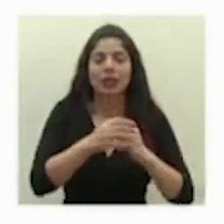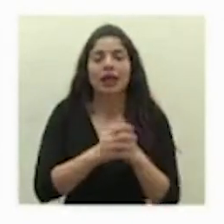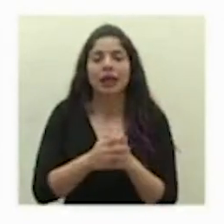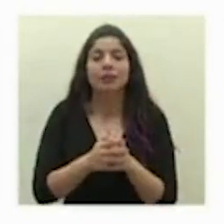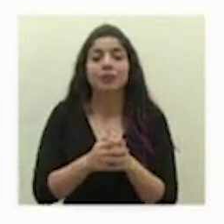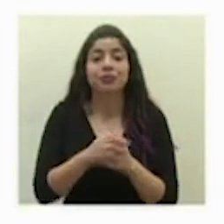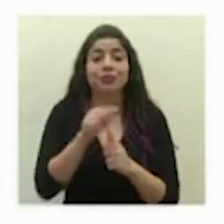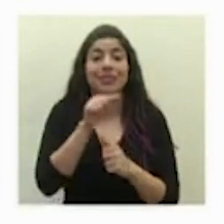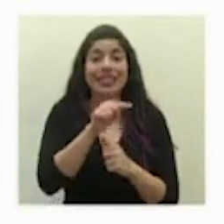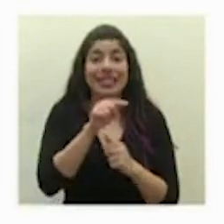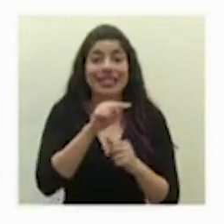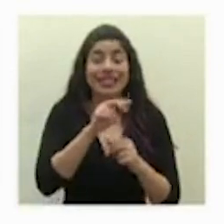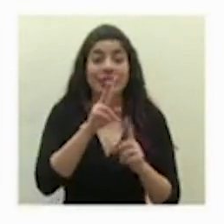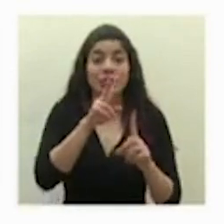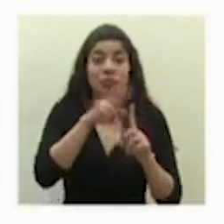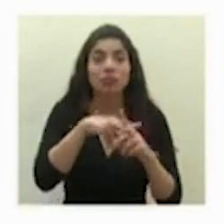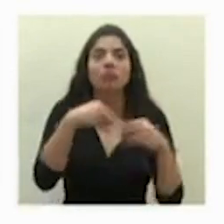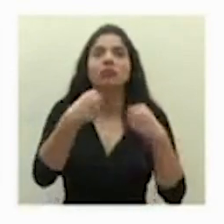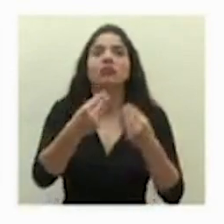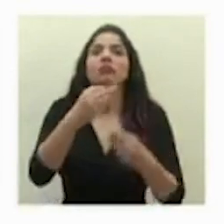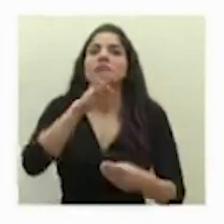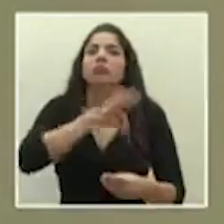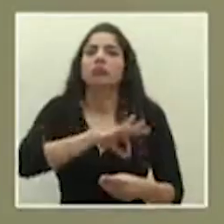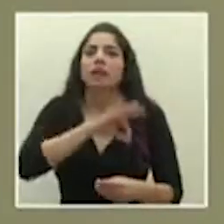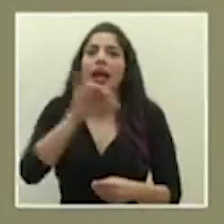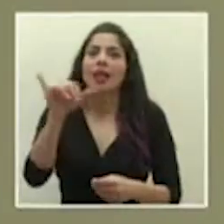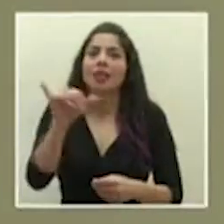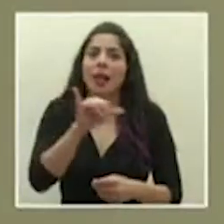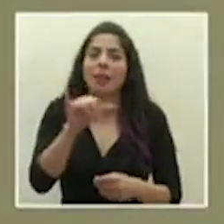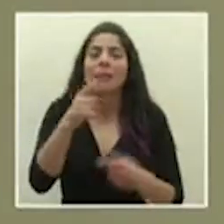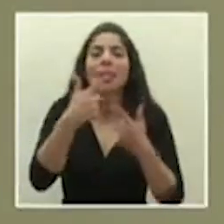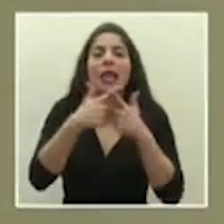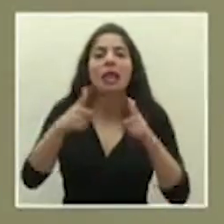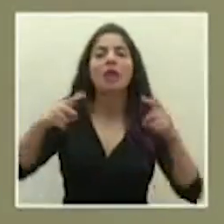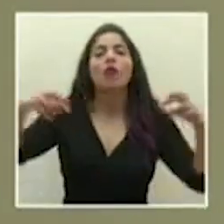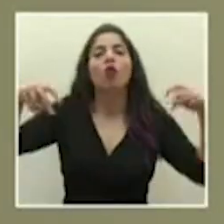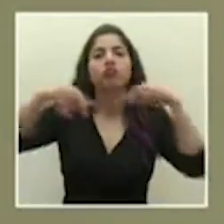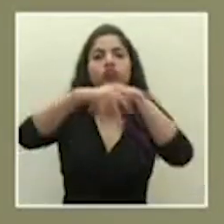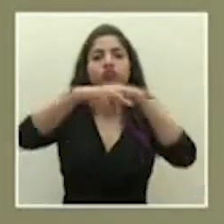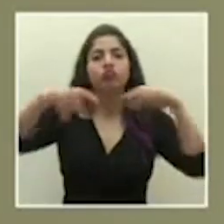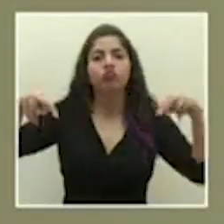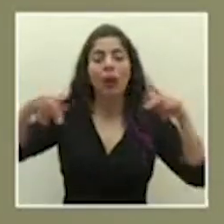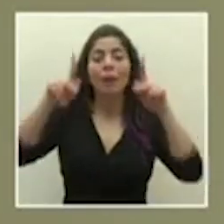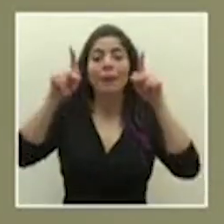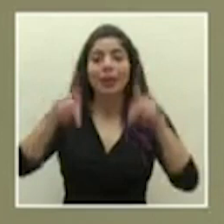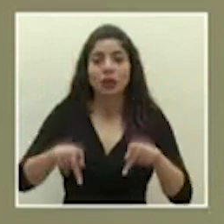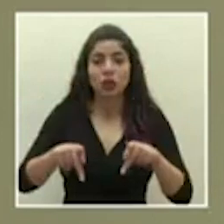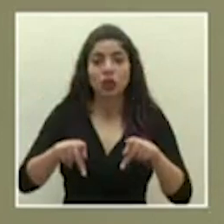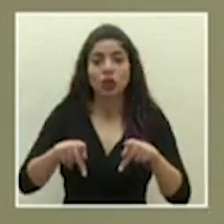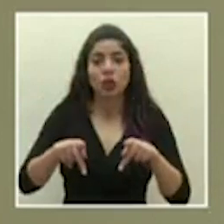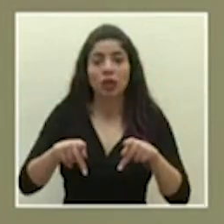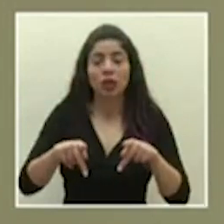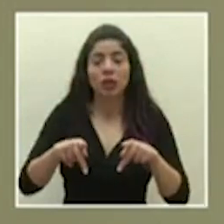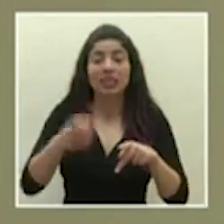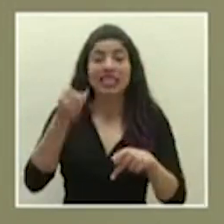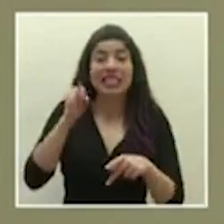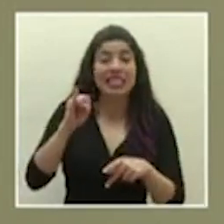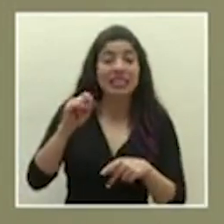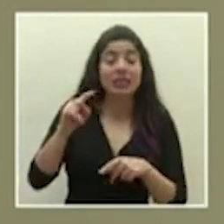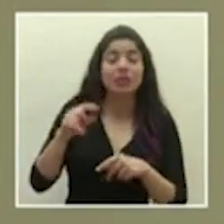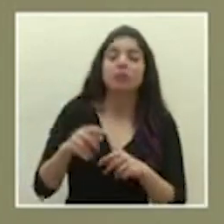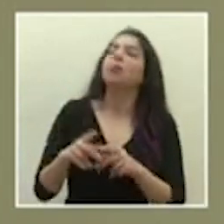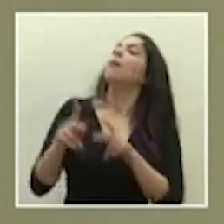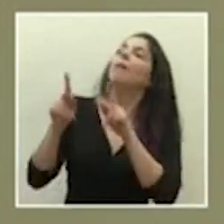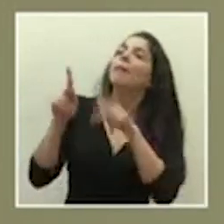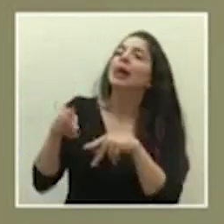y esta medida ha favorecido también para el libre tránsito de las personas que ocupan o hacen